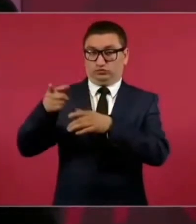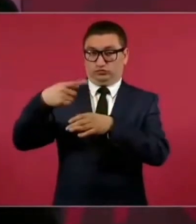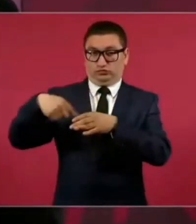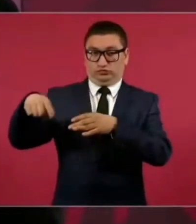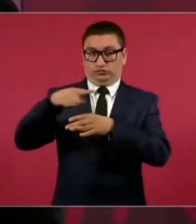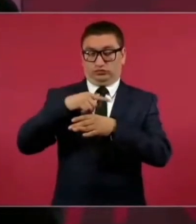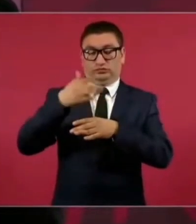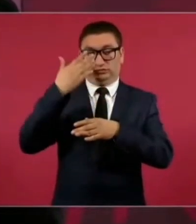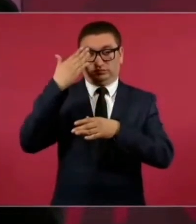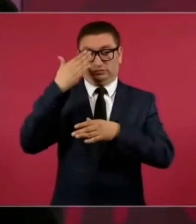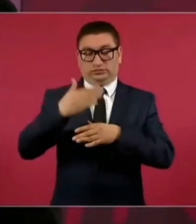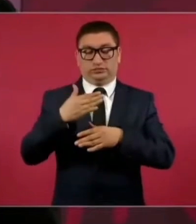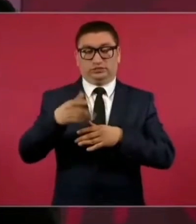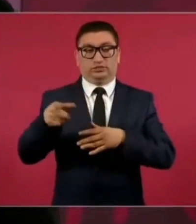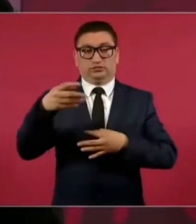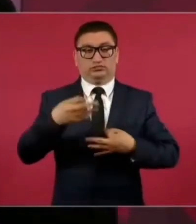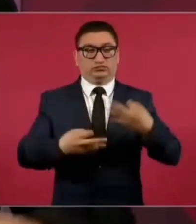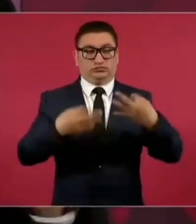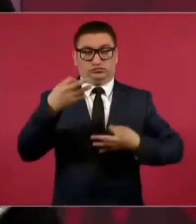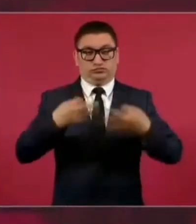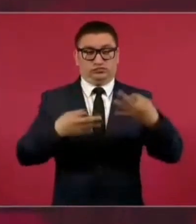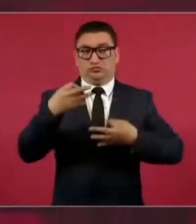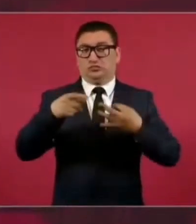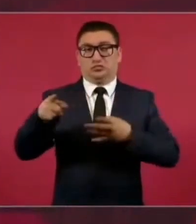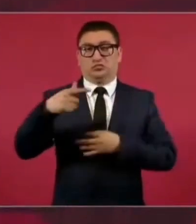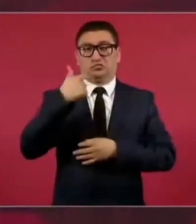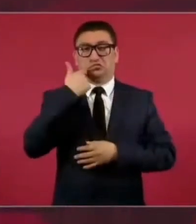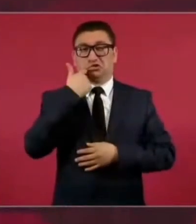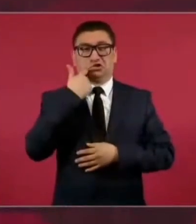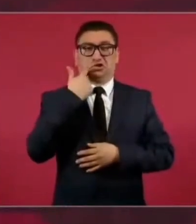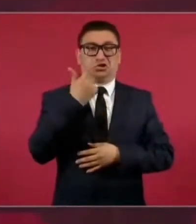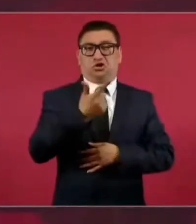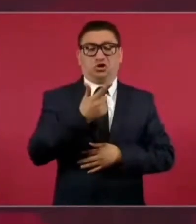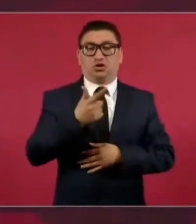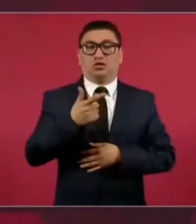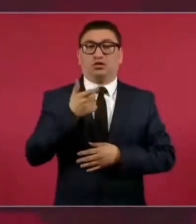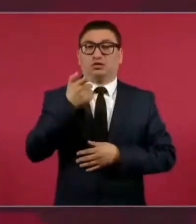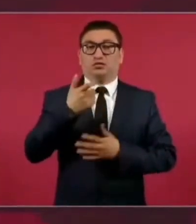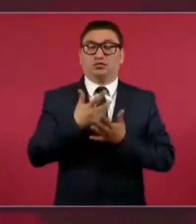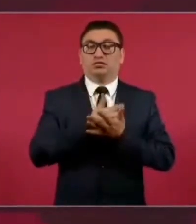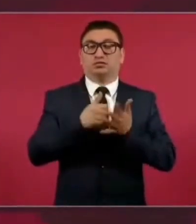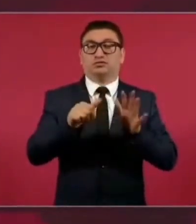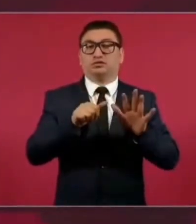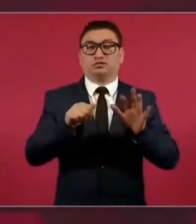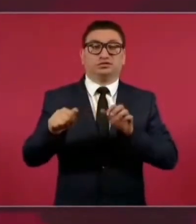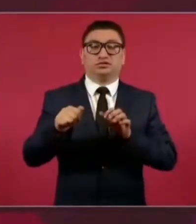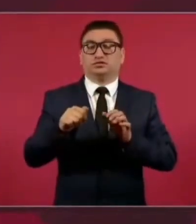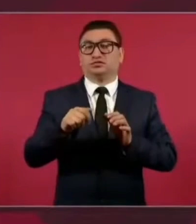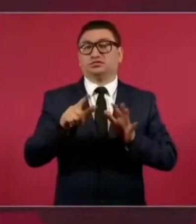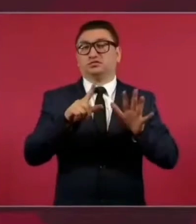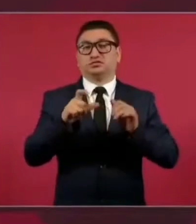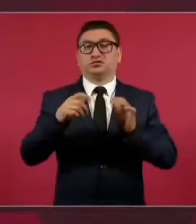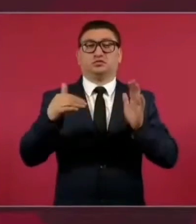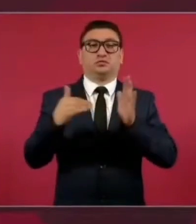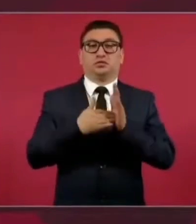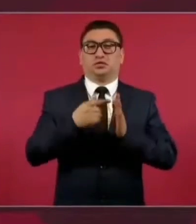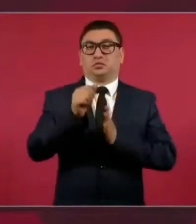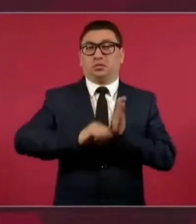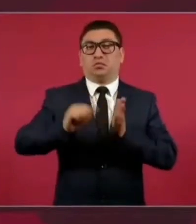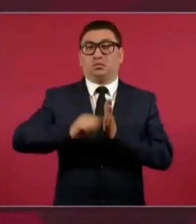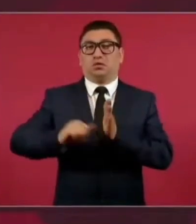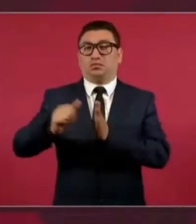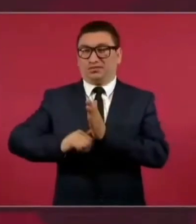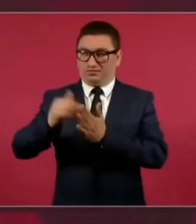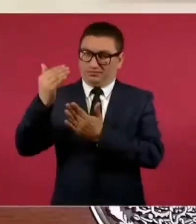que no quieren dejar de ganar 600, 700 mil pesos mensuales,